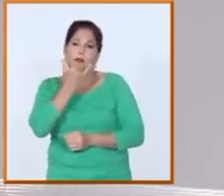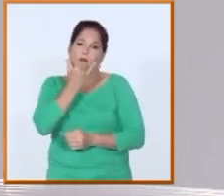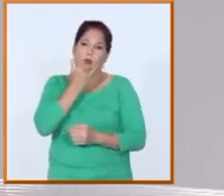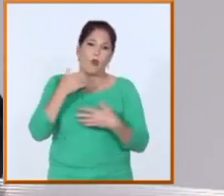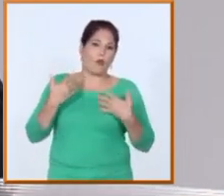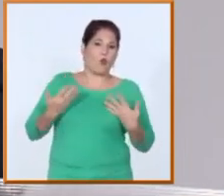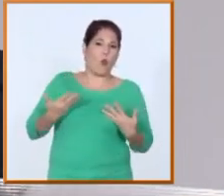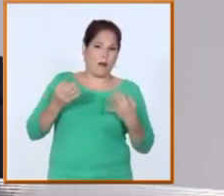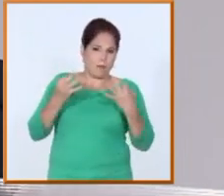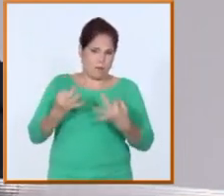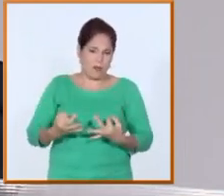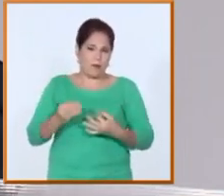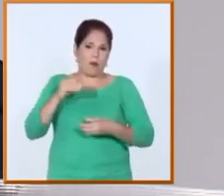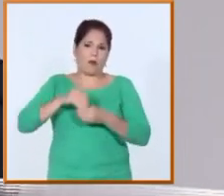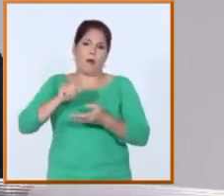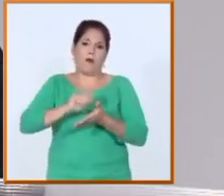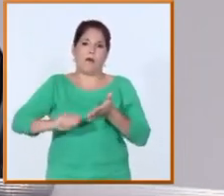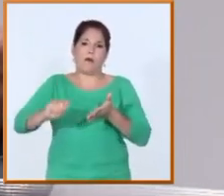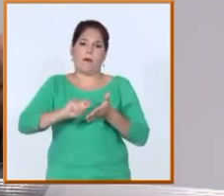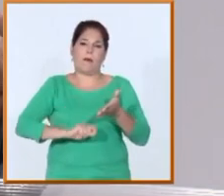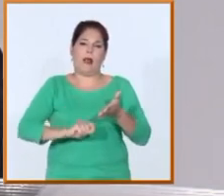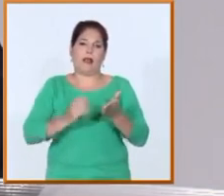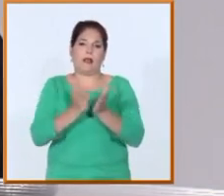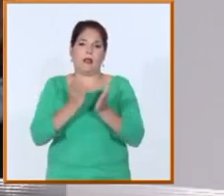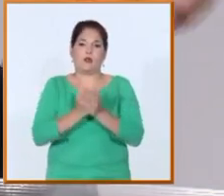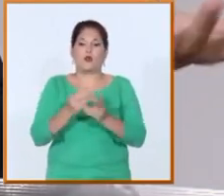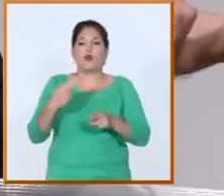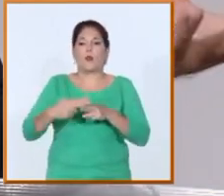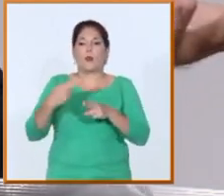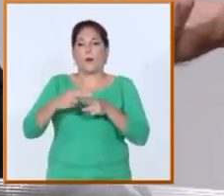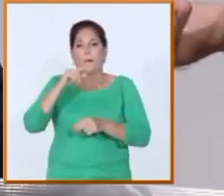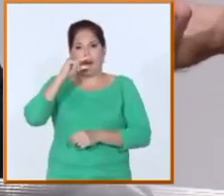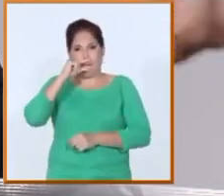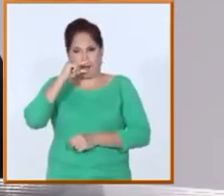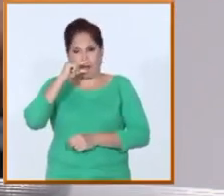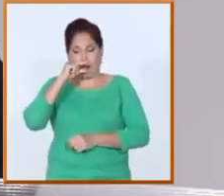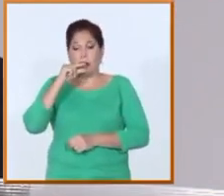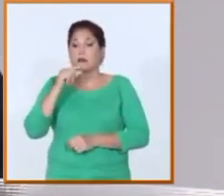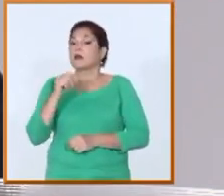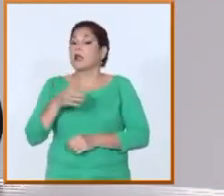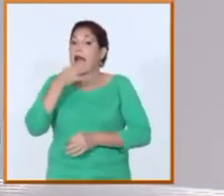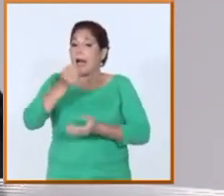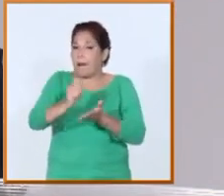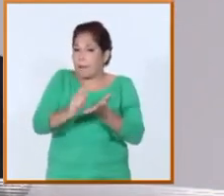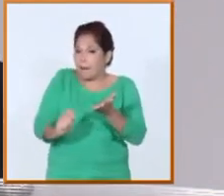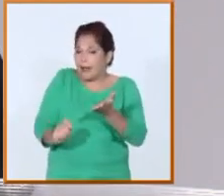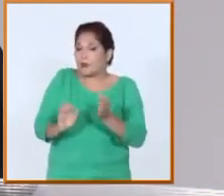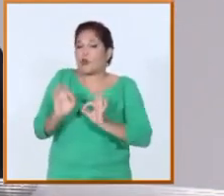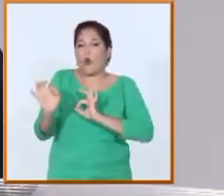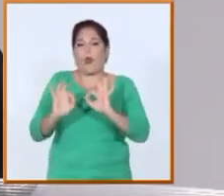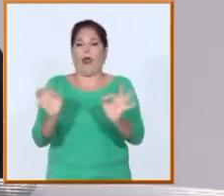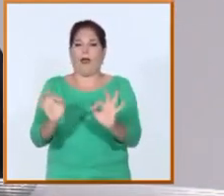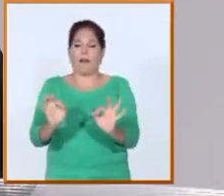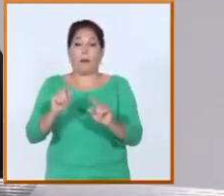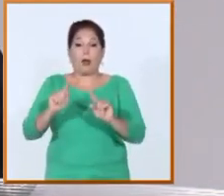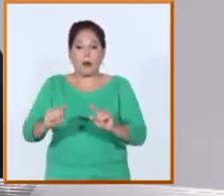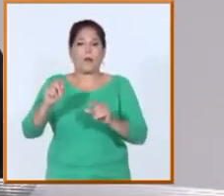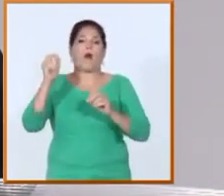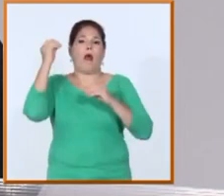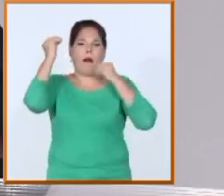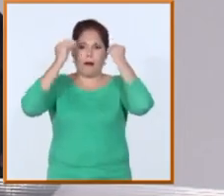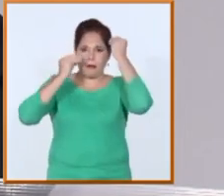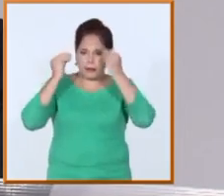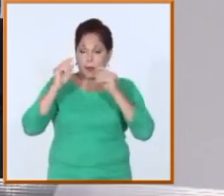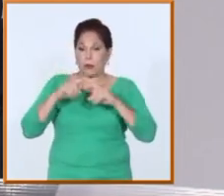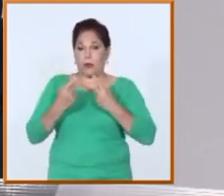fortalezas y dificultades de los planes de estudios E. Yo creo que todavía no tenemos suficientes argumentos, precisamente porque ahora es que estamos retornando a una